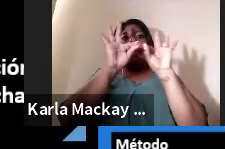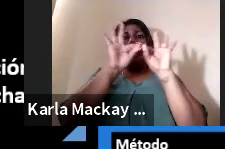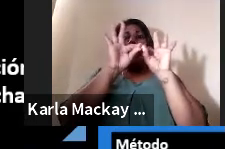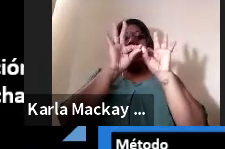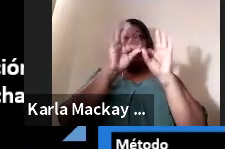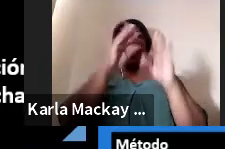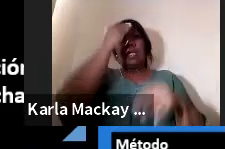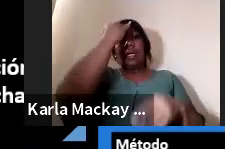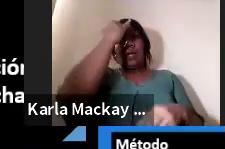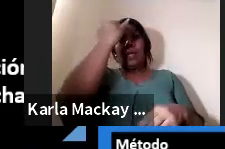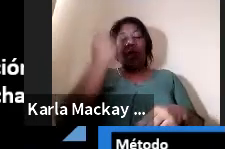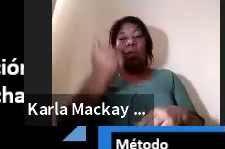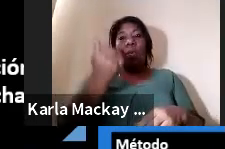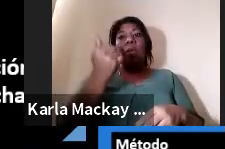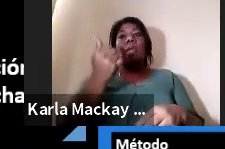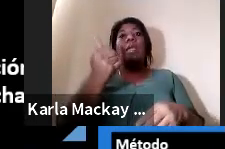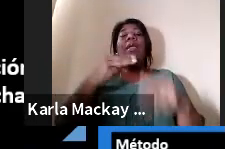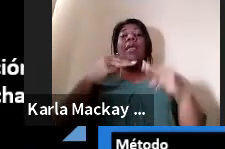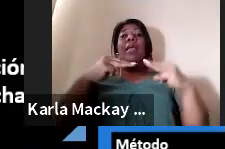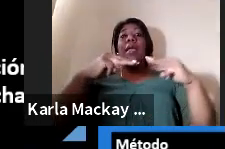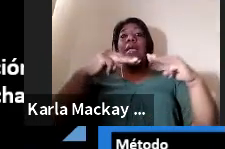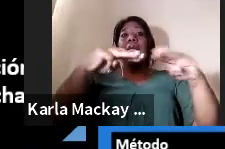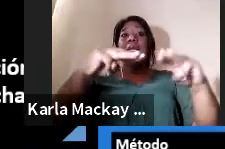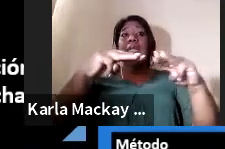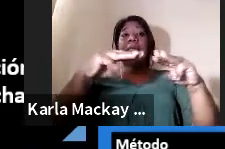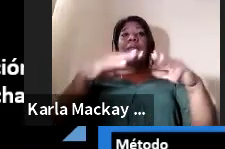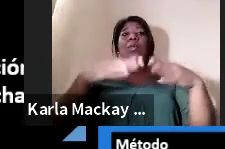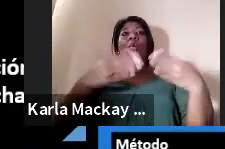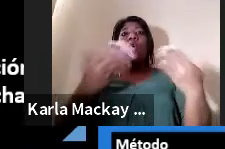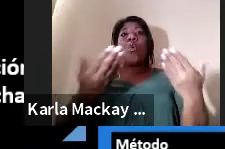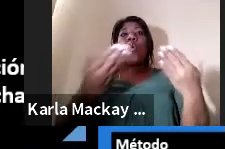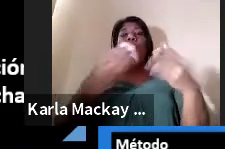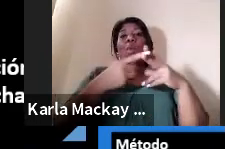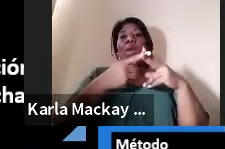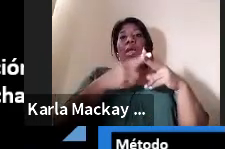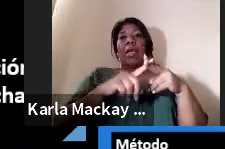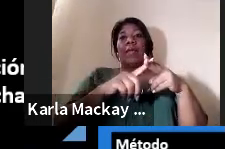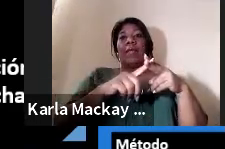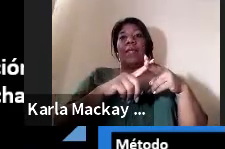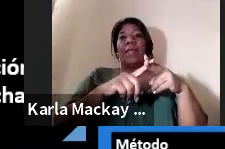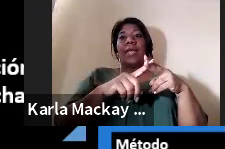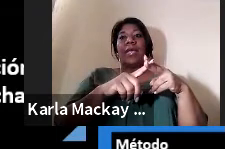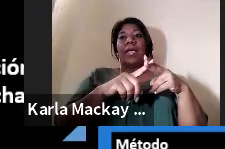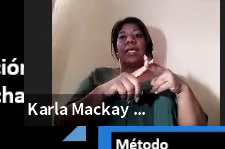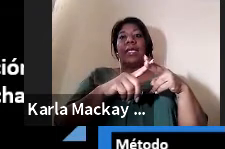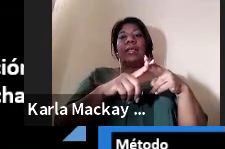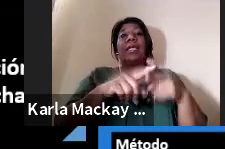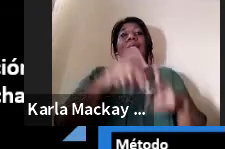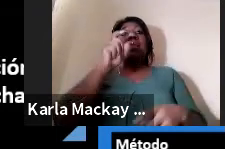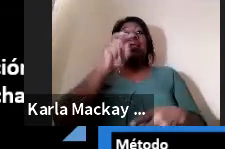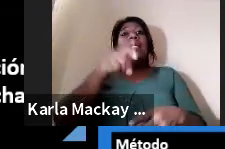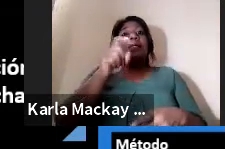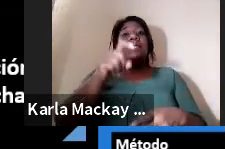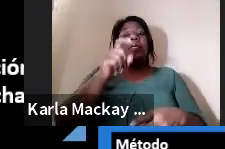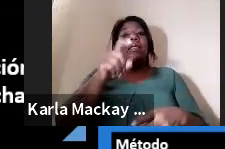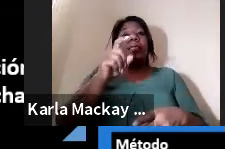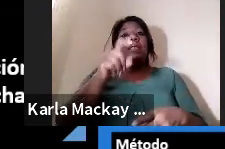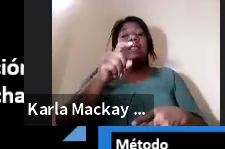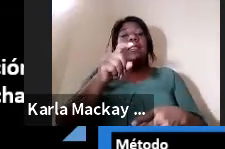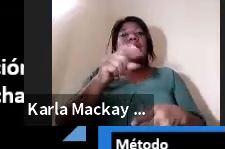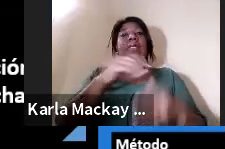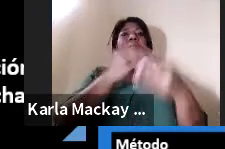método surge principalmente por la necesidad que tenían los estudiantes